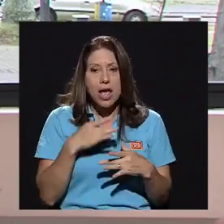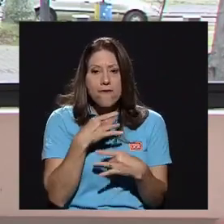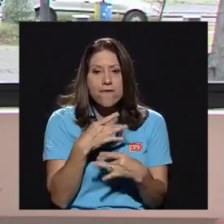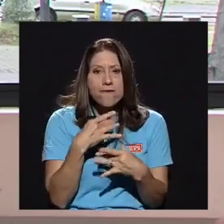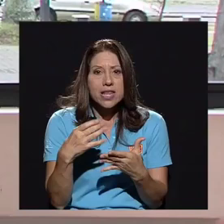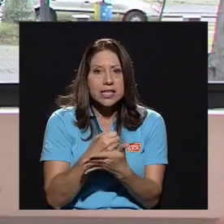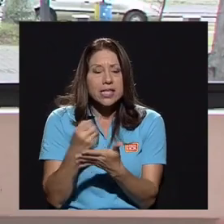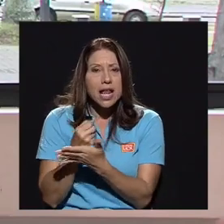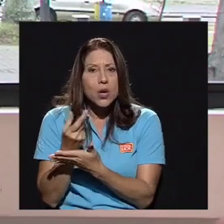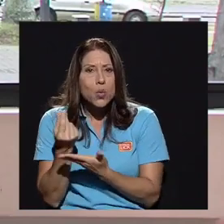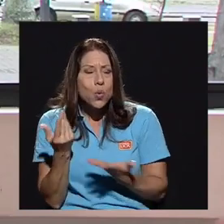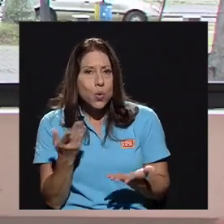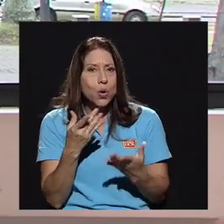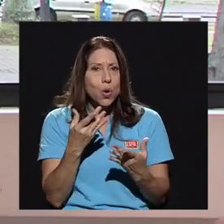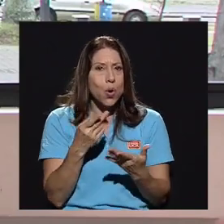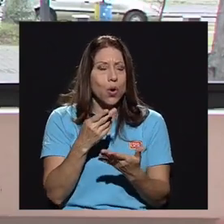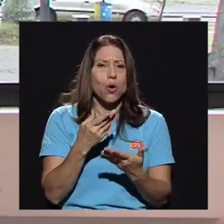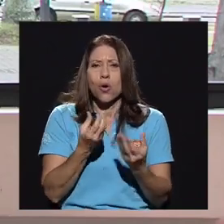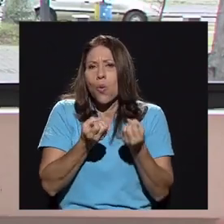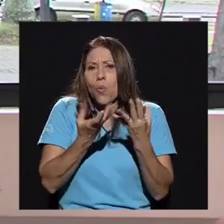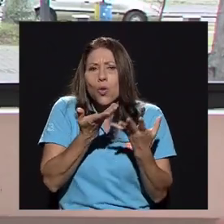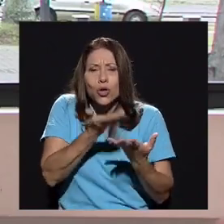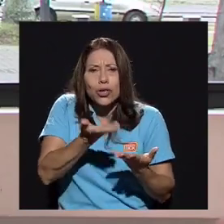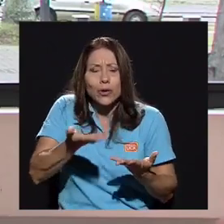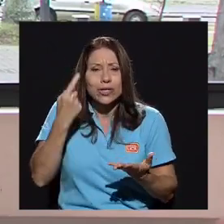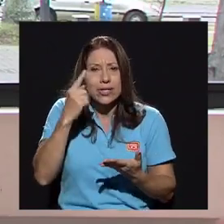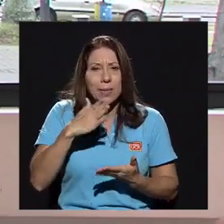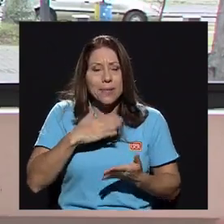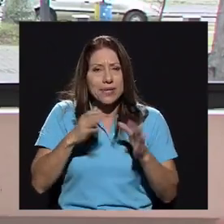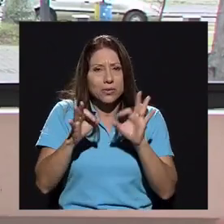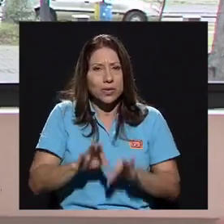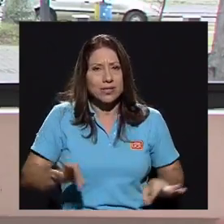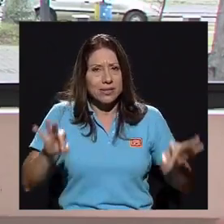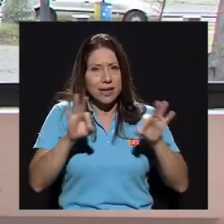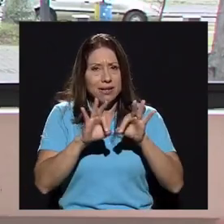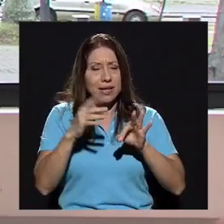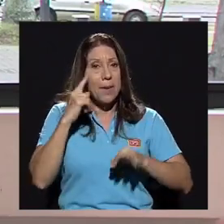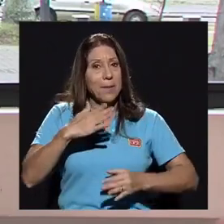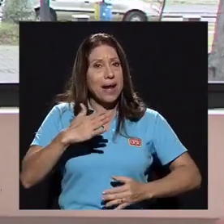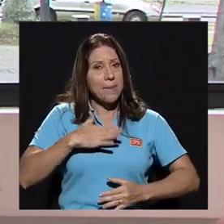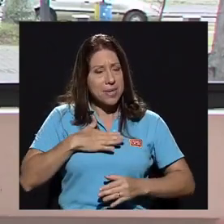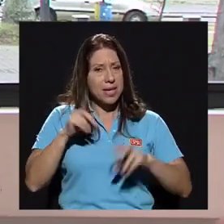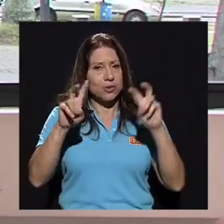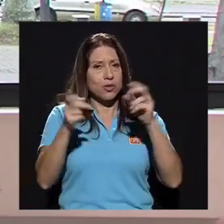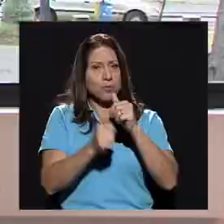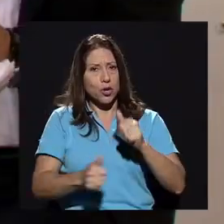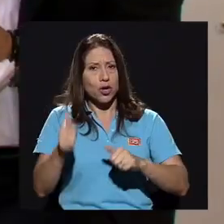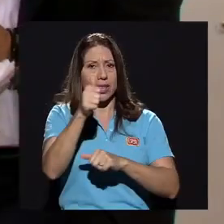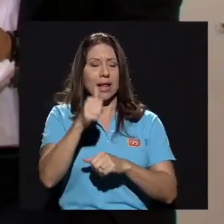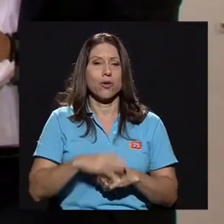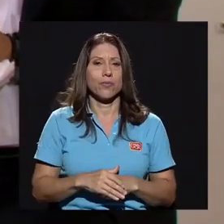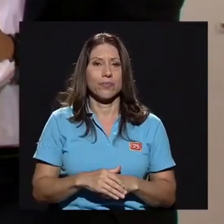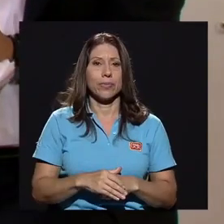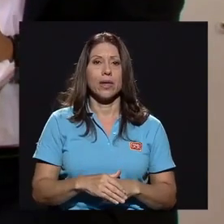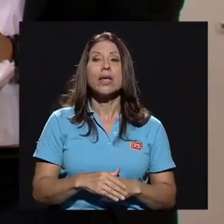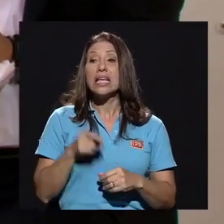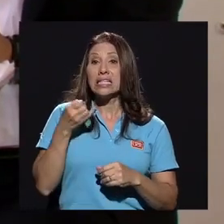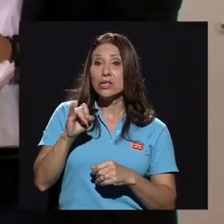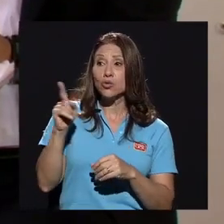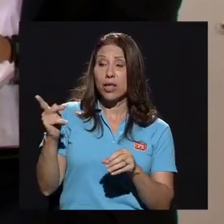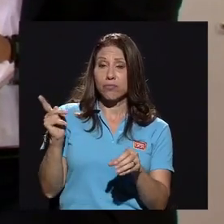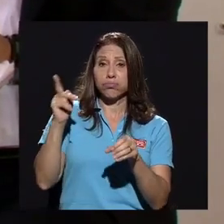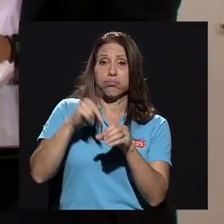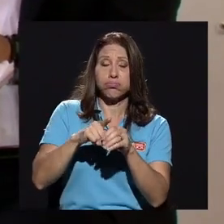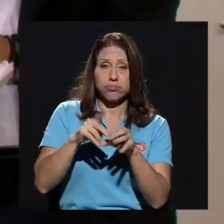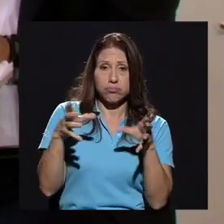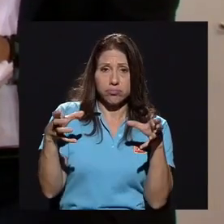de lucro, o un montón de cosas que para mí son esenciales. Entonces, para mí eso es prioritario. De llegar al Consejo Universitario,